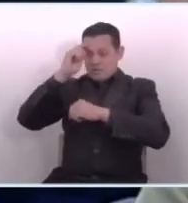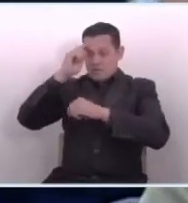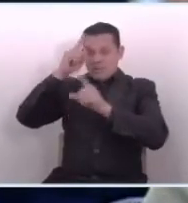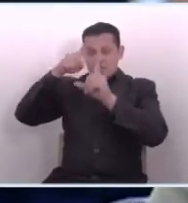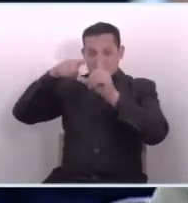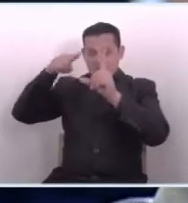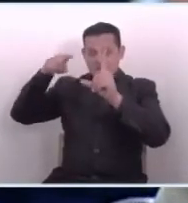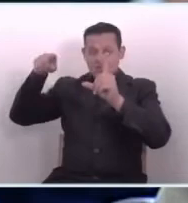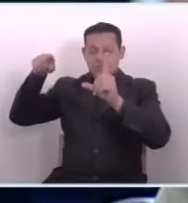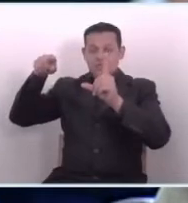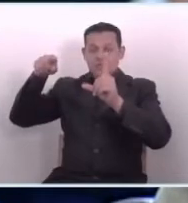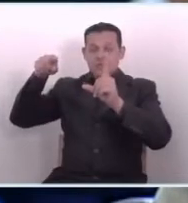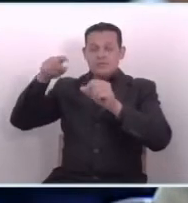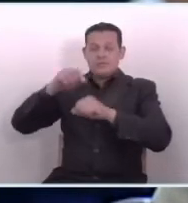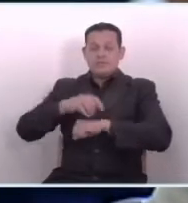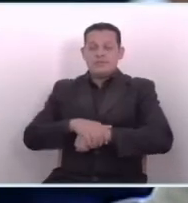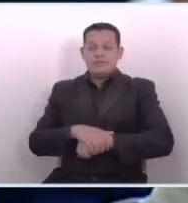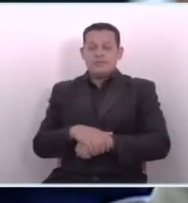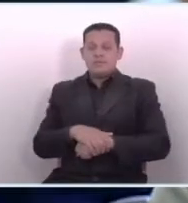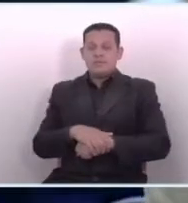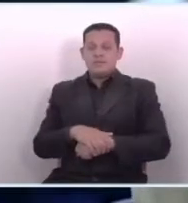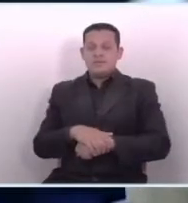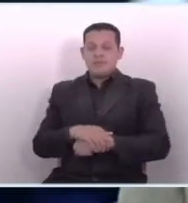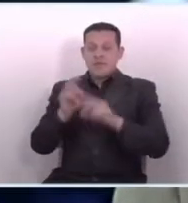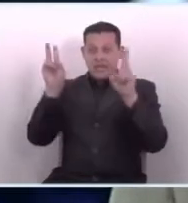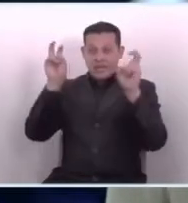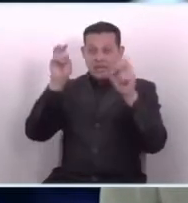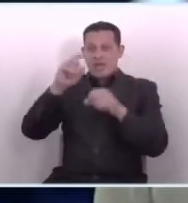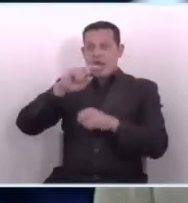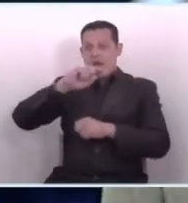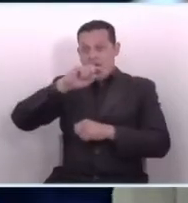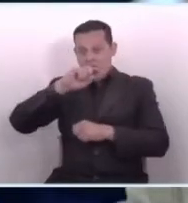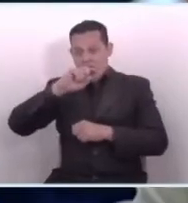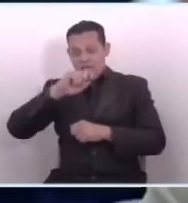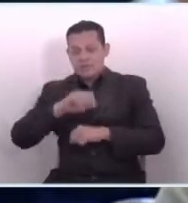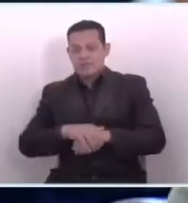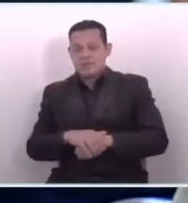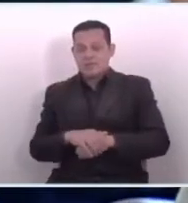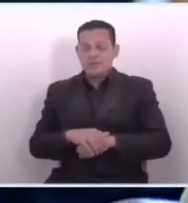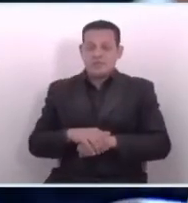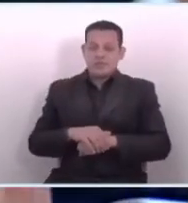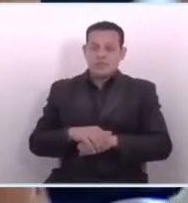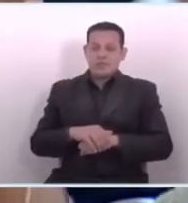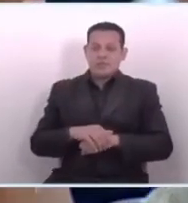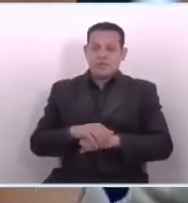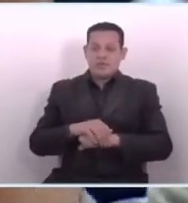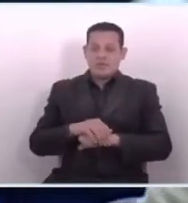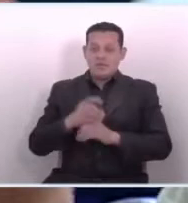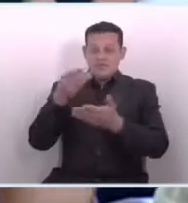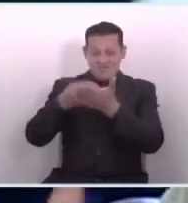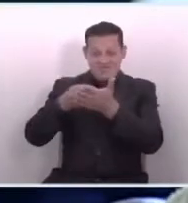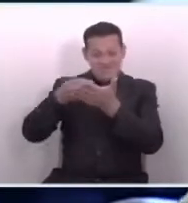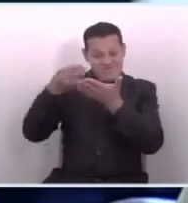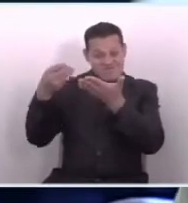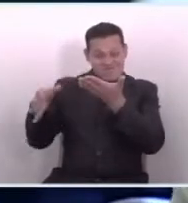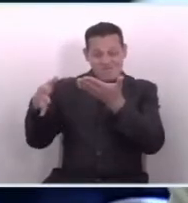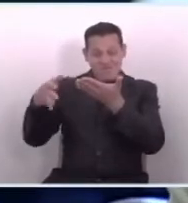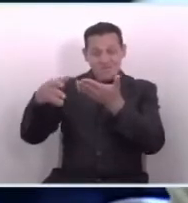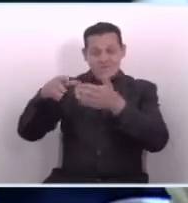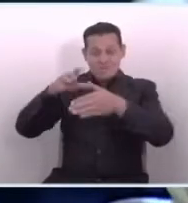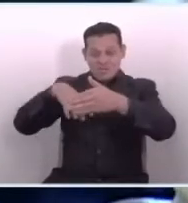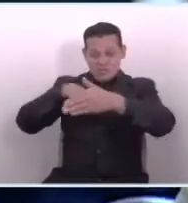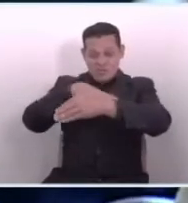estadísticas y censo. El tema de la pobreza, el costo de los productos de la canasta